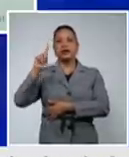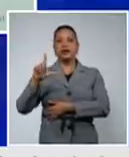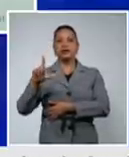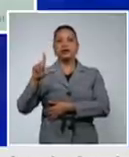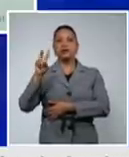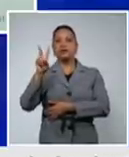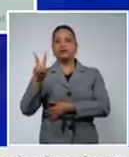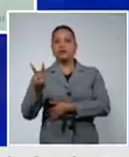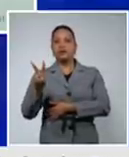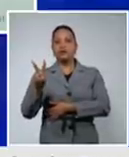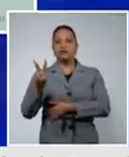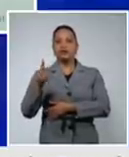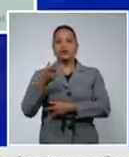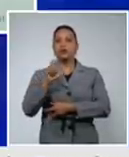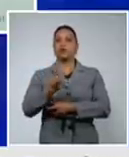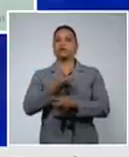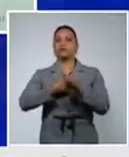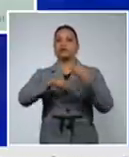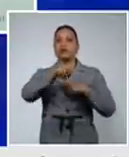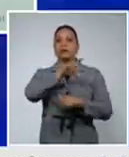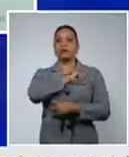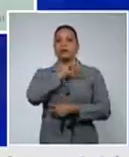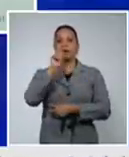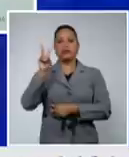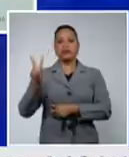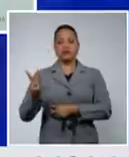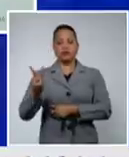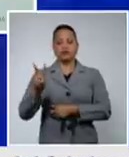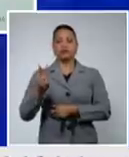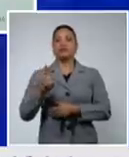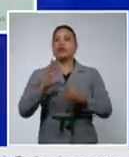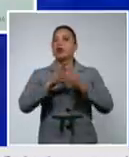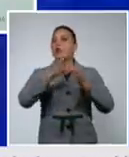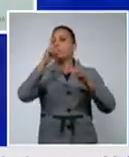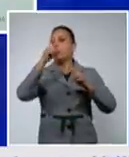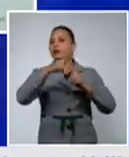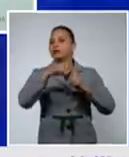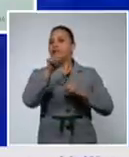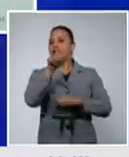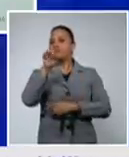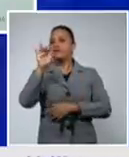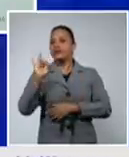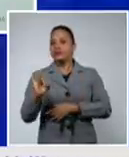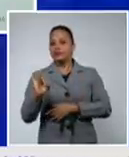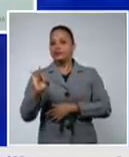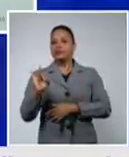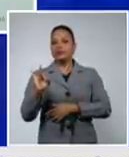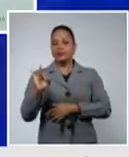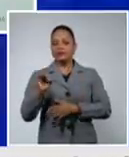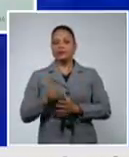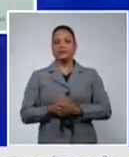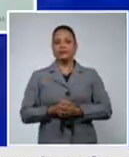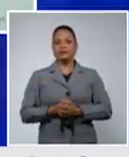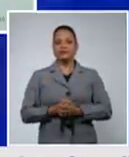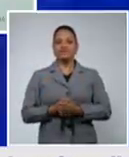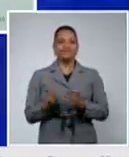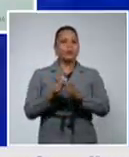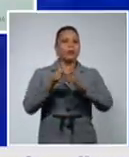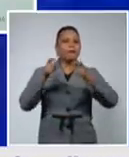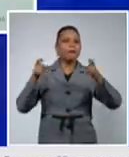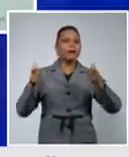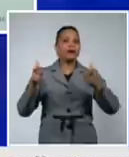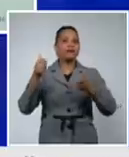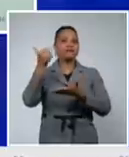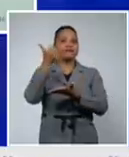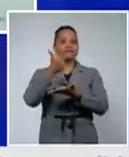cada 1 Guantánamo 17 casos autóctonos el mayor el número en el